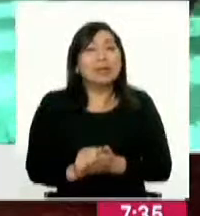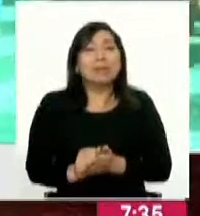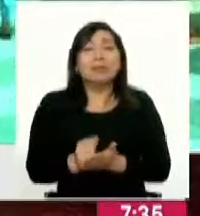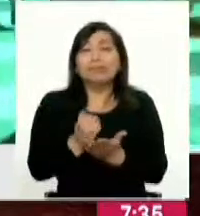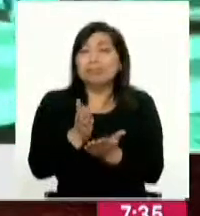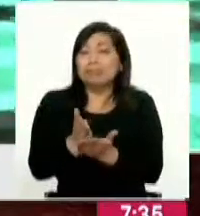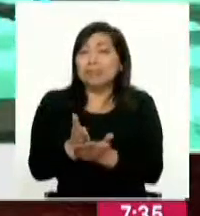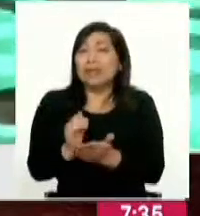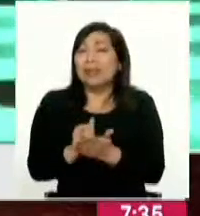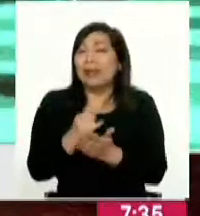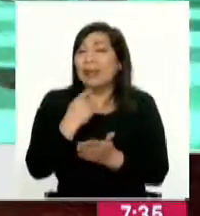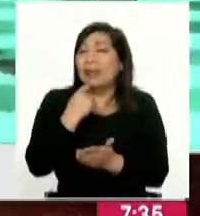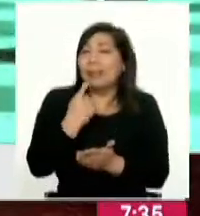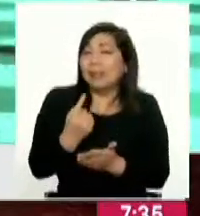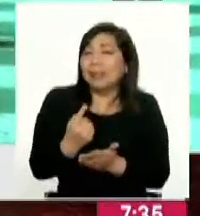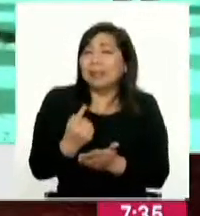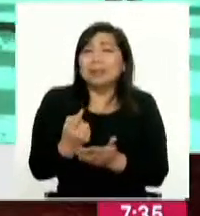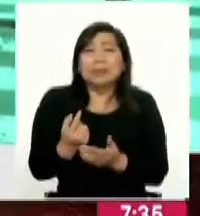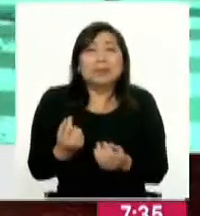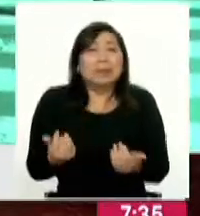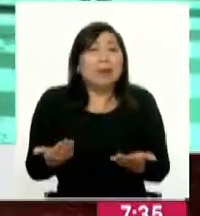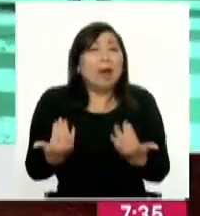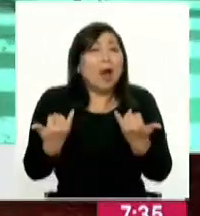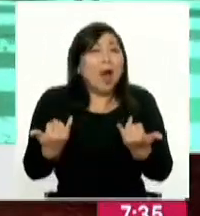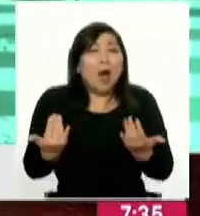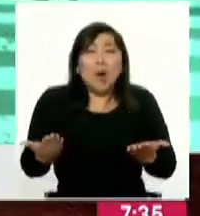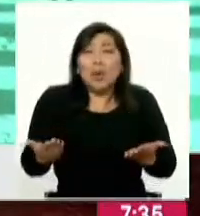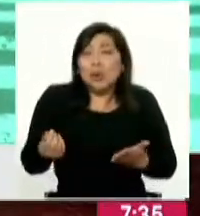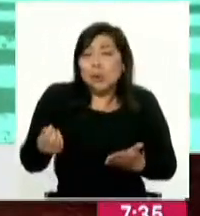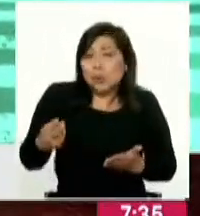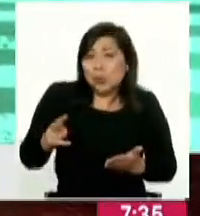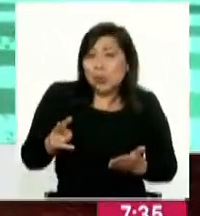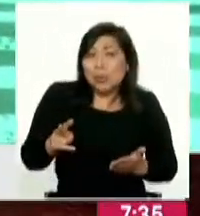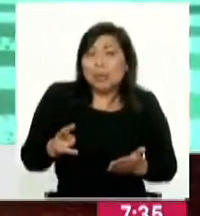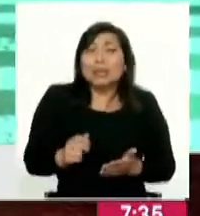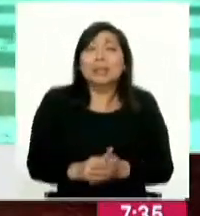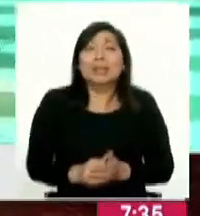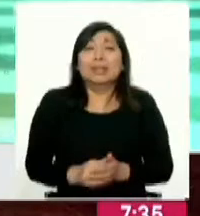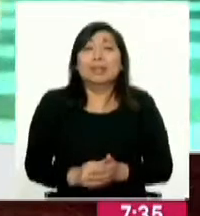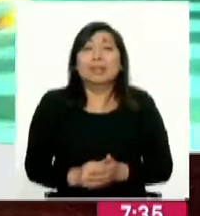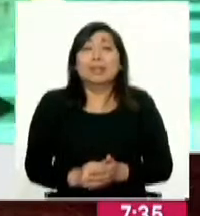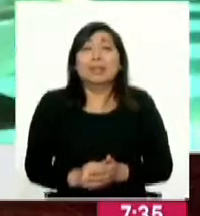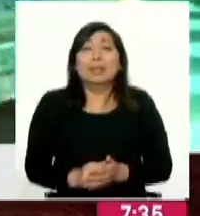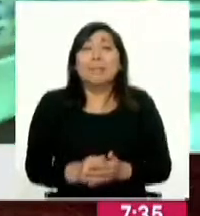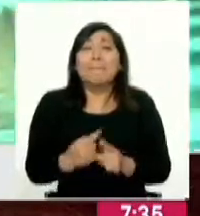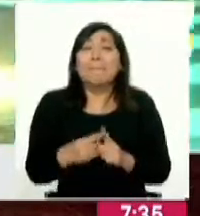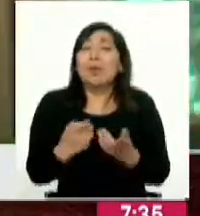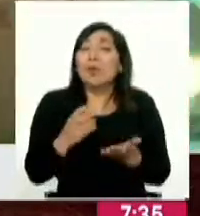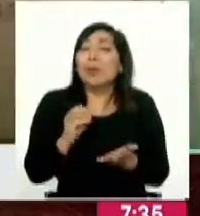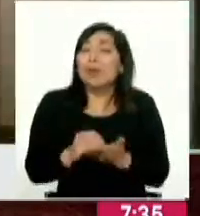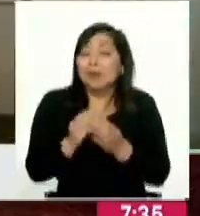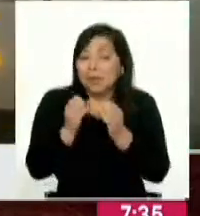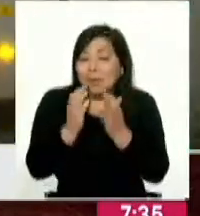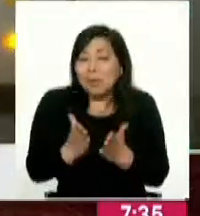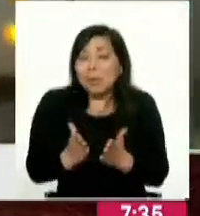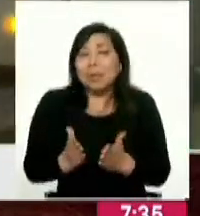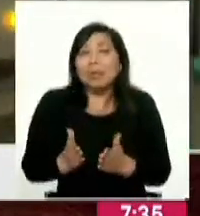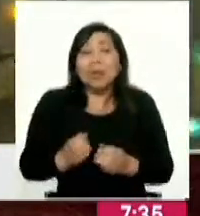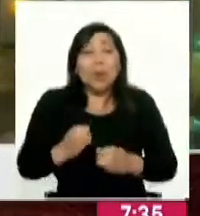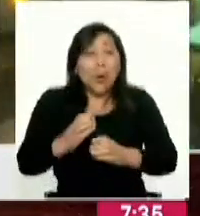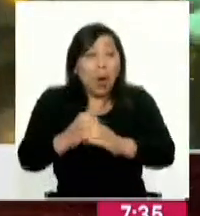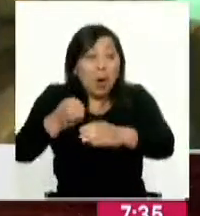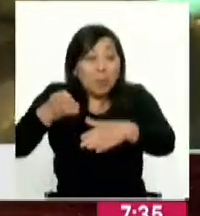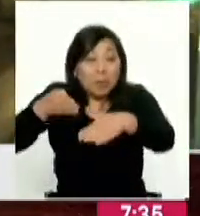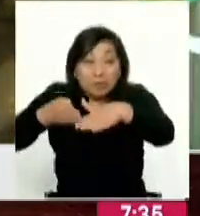formales, los que establecen una tarifa, que en este momento ha subido y ahí conversaremos seguramente, pero es lo que es formal. Los corredores